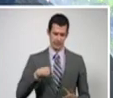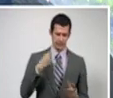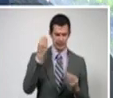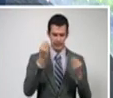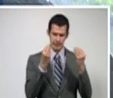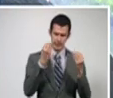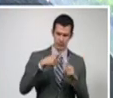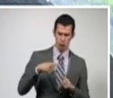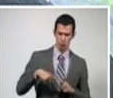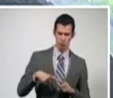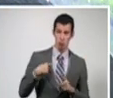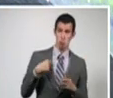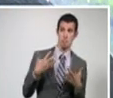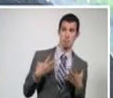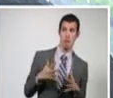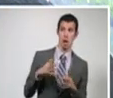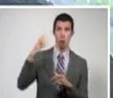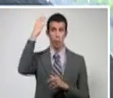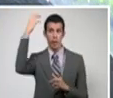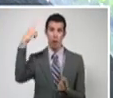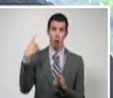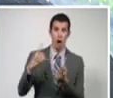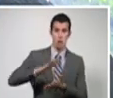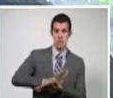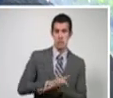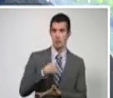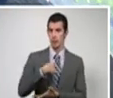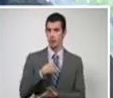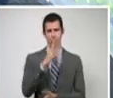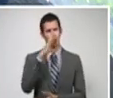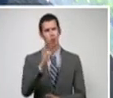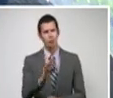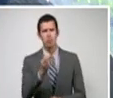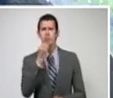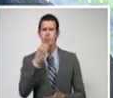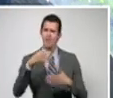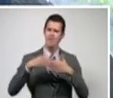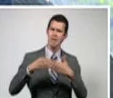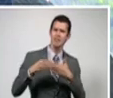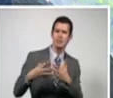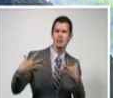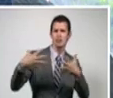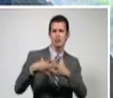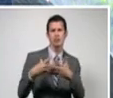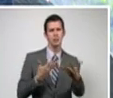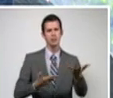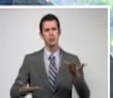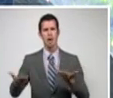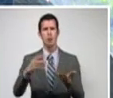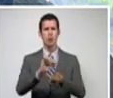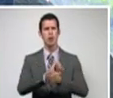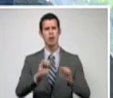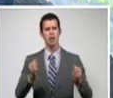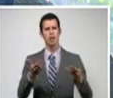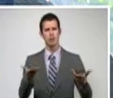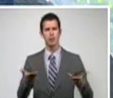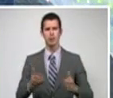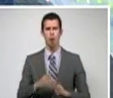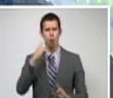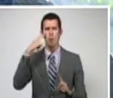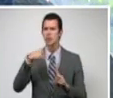estamos interesados en vigorizar y fortalecer la cultura cubana. También a esto nos referimos